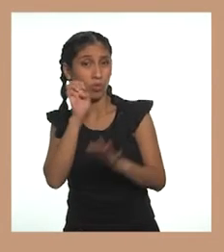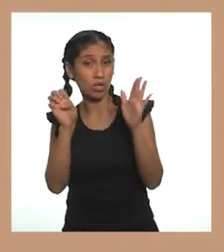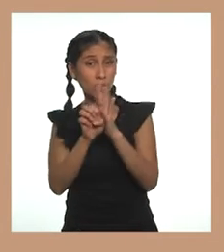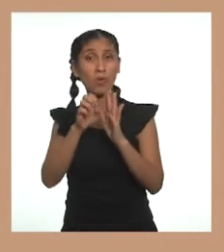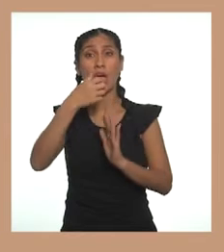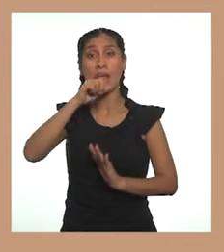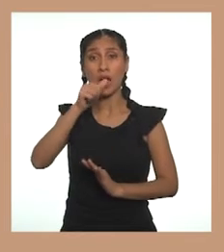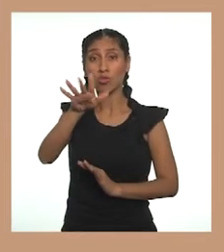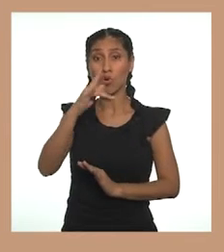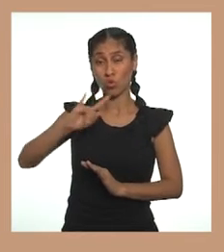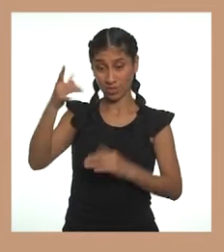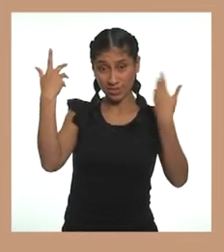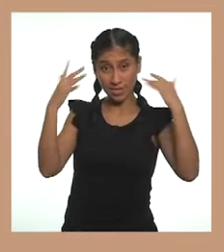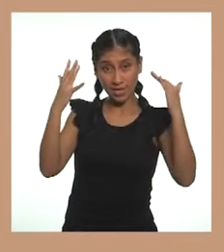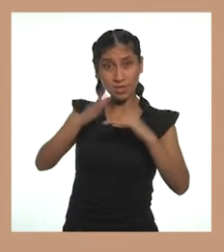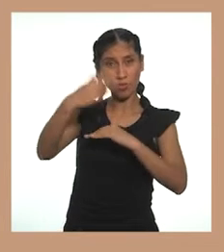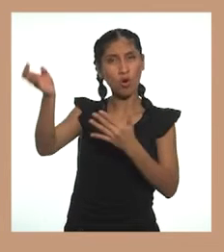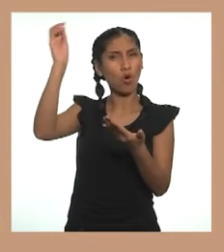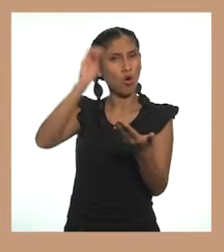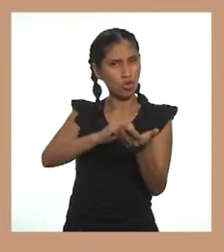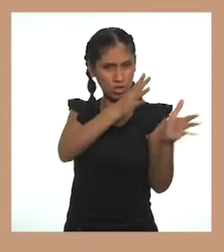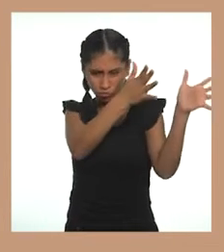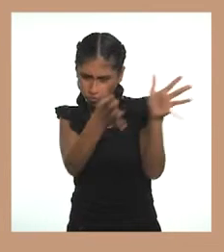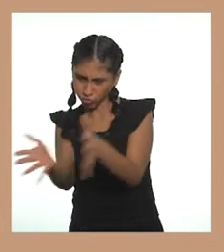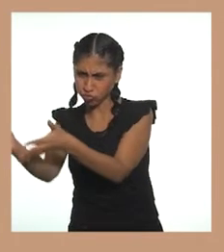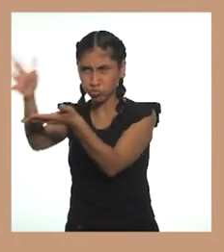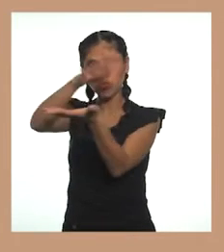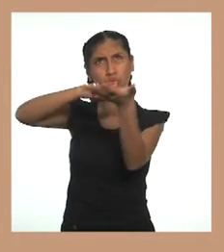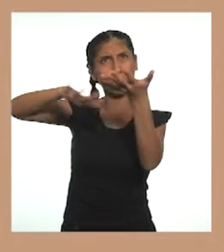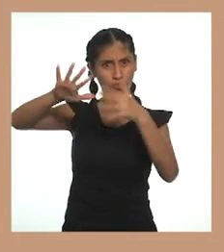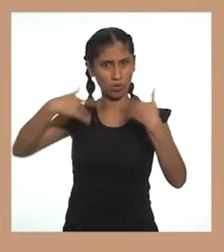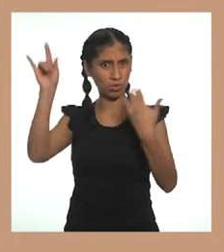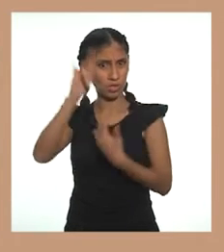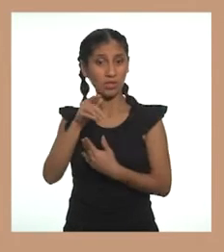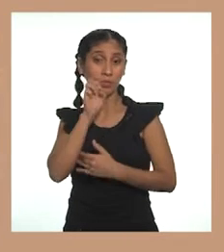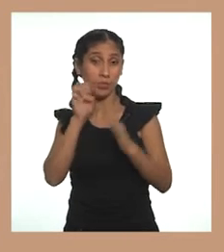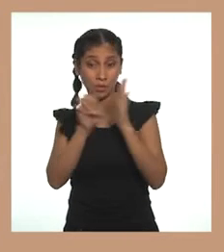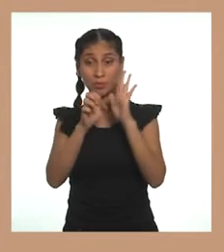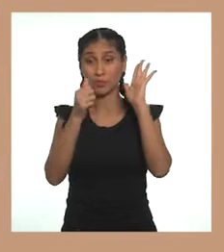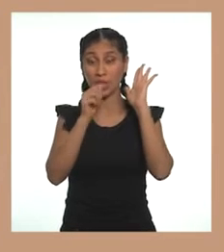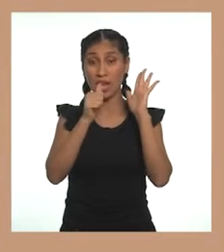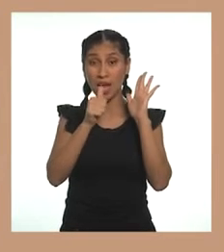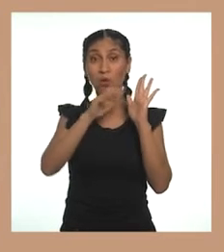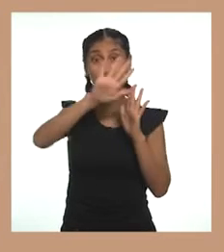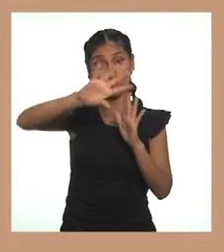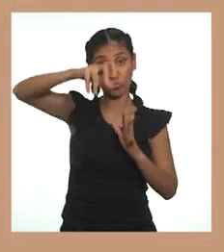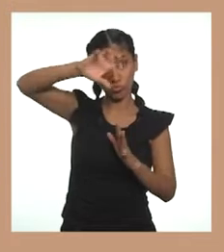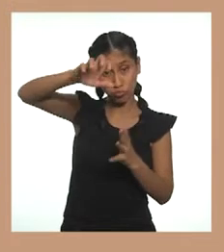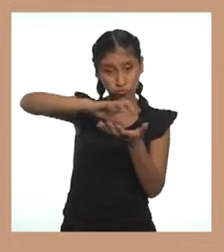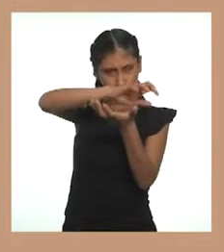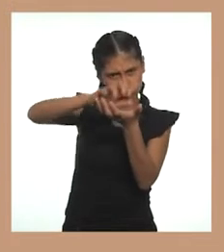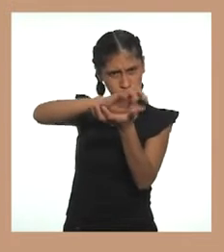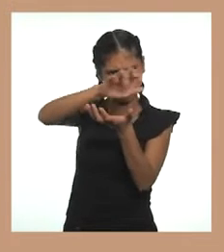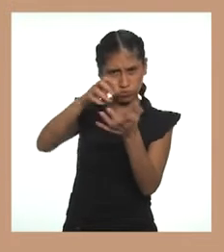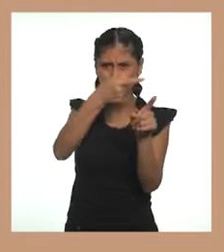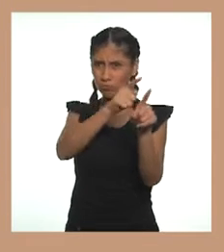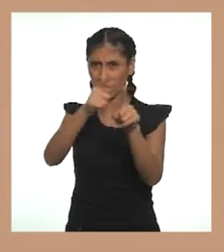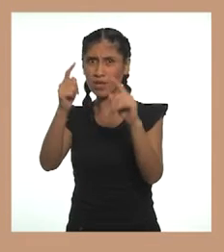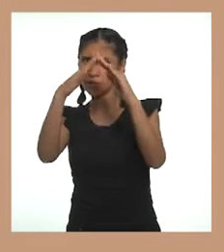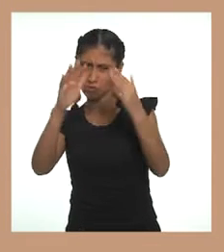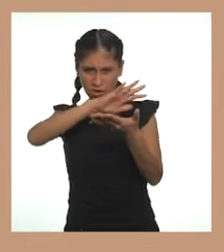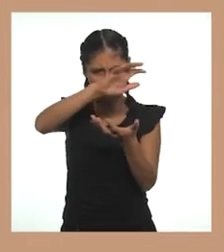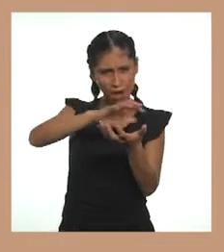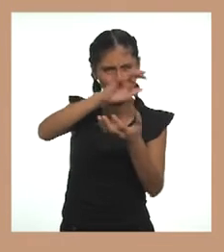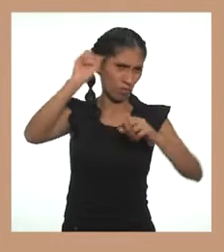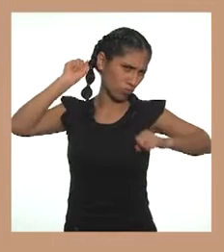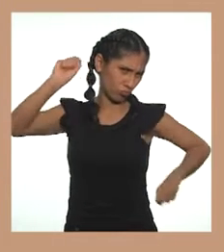usaste pueda ser devuelta a la naturaleza? Te invitamos a conocerlo. El agua potable, después de haberla utilizado en diferentes